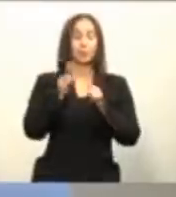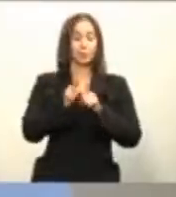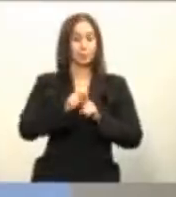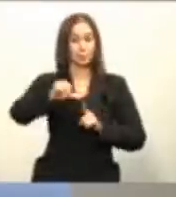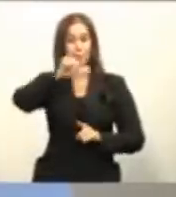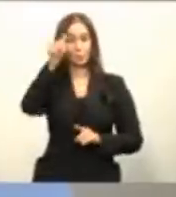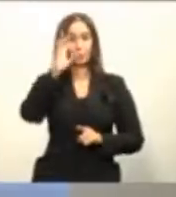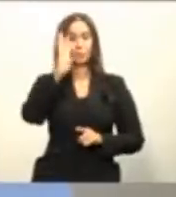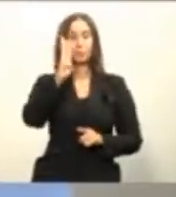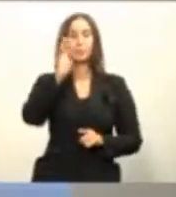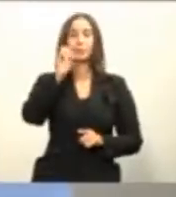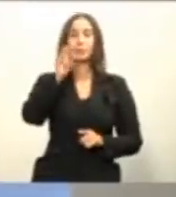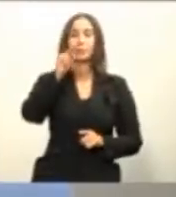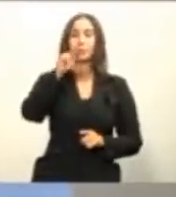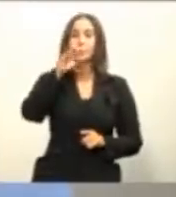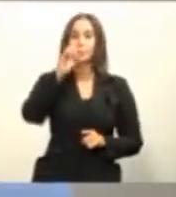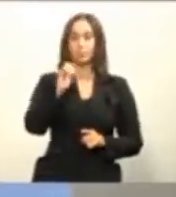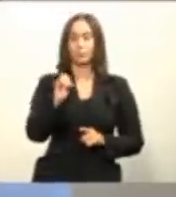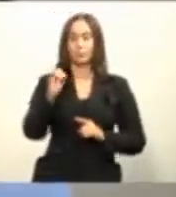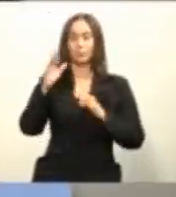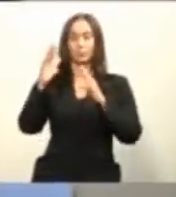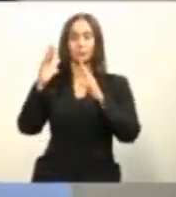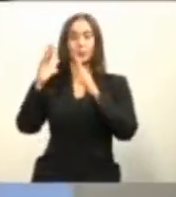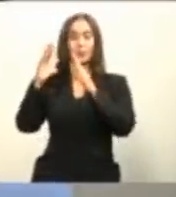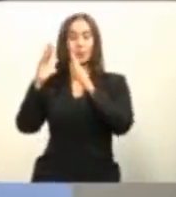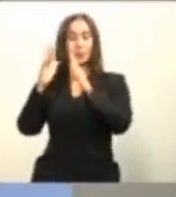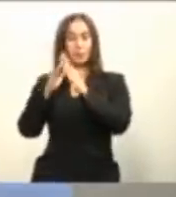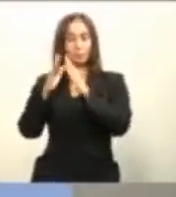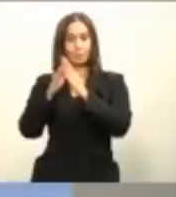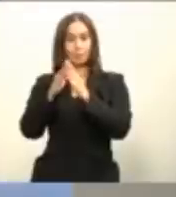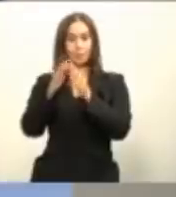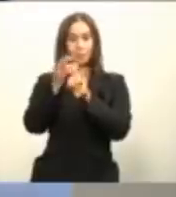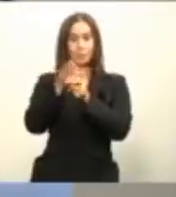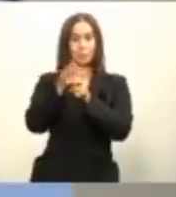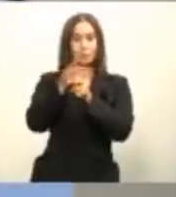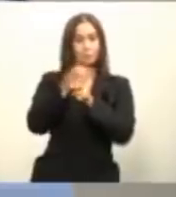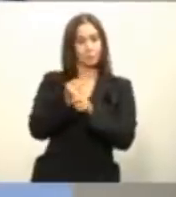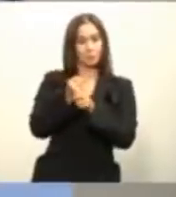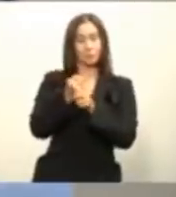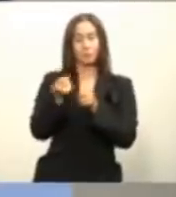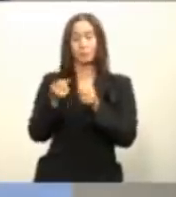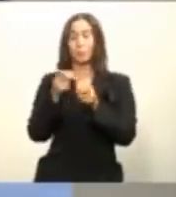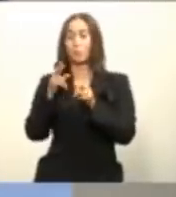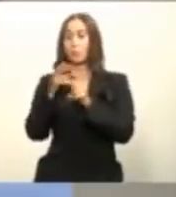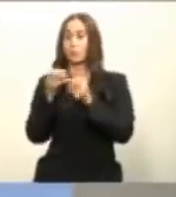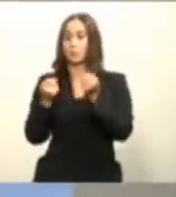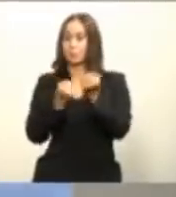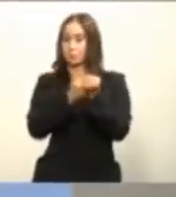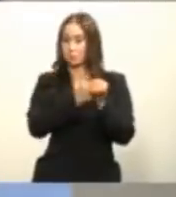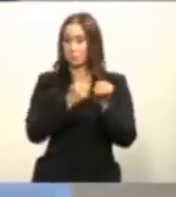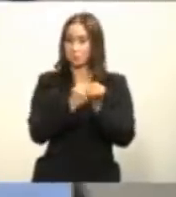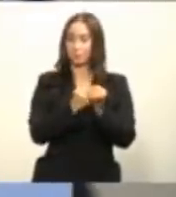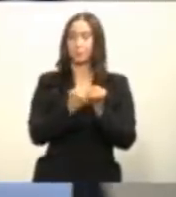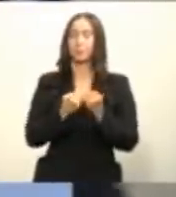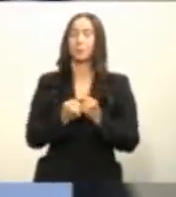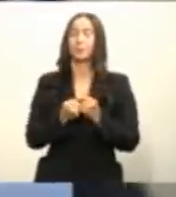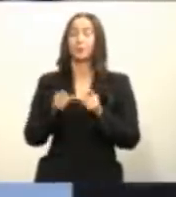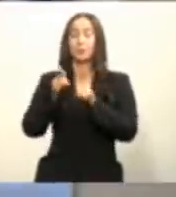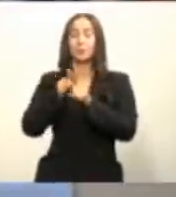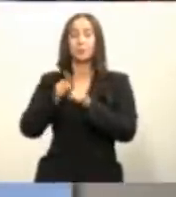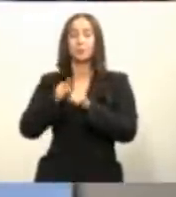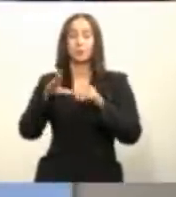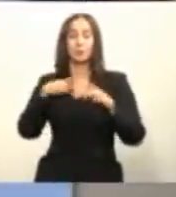para las tasas bancarias tanto a las viviendas social de subsidiada a la vivienda de interés prioritario y a las viviendas de interés social